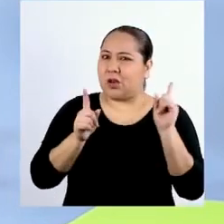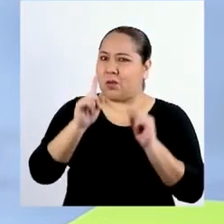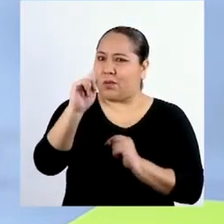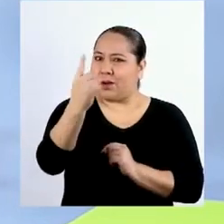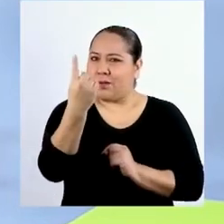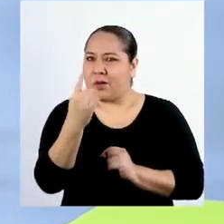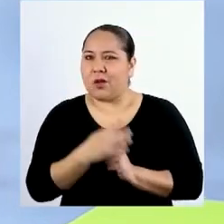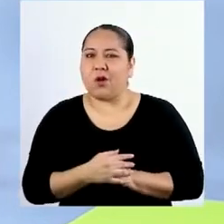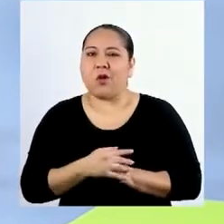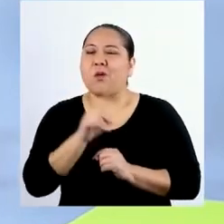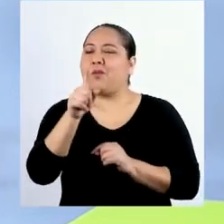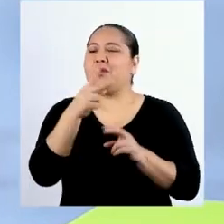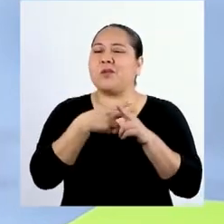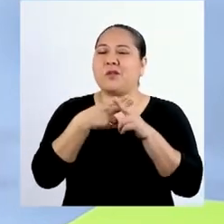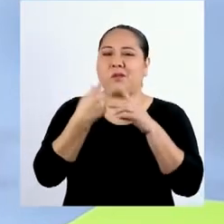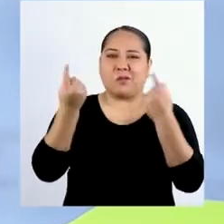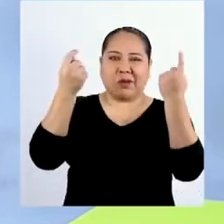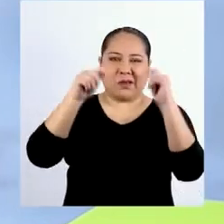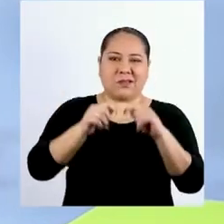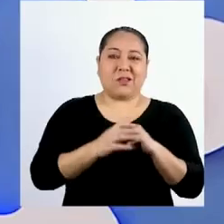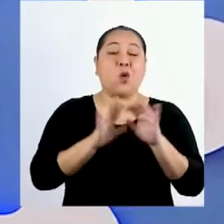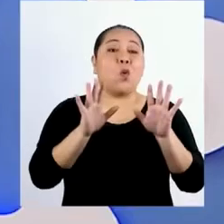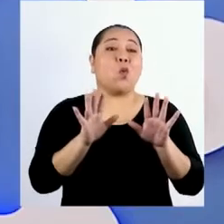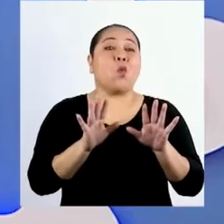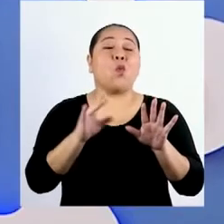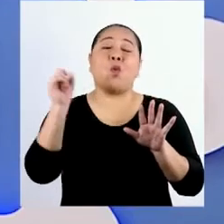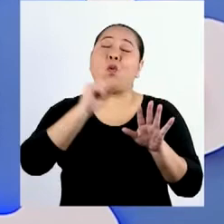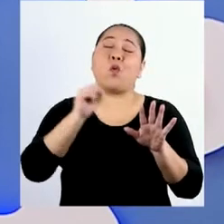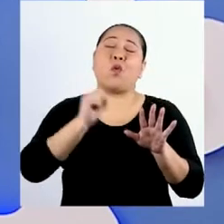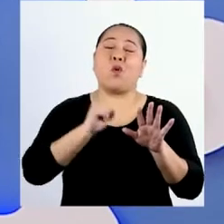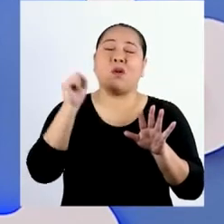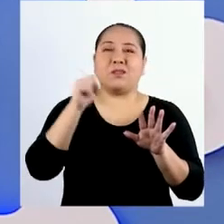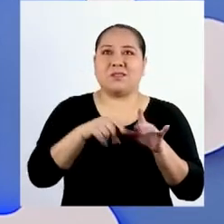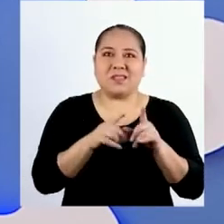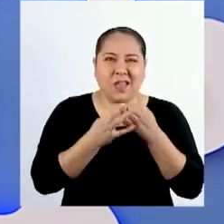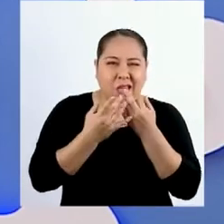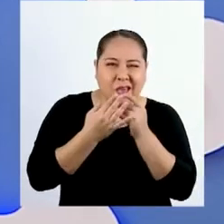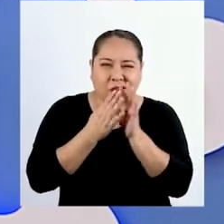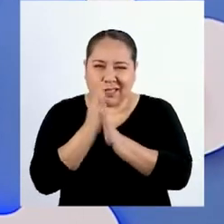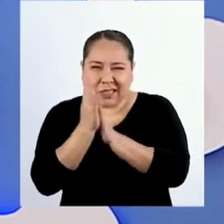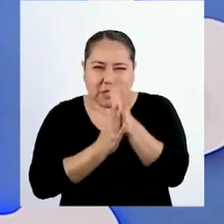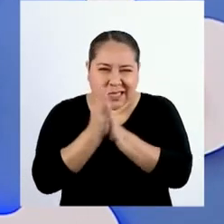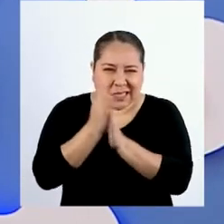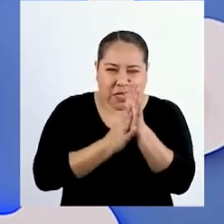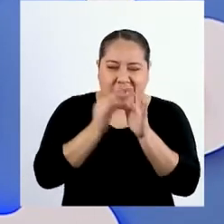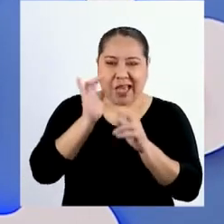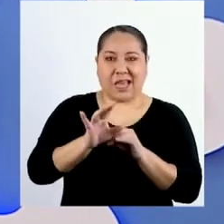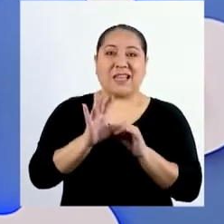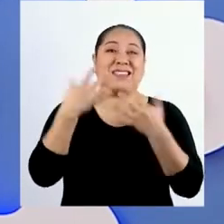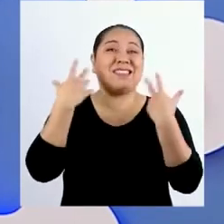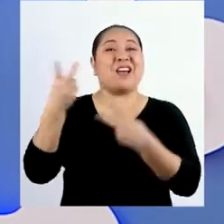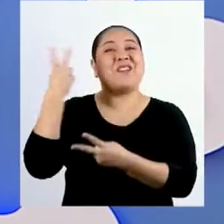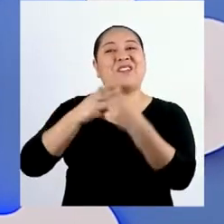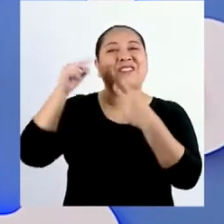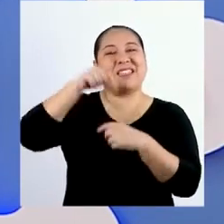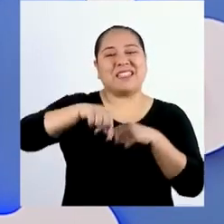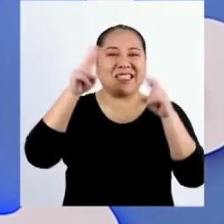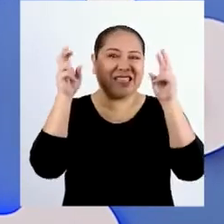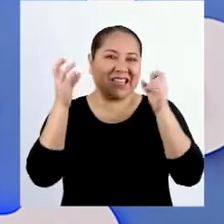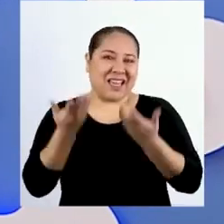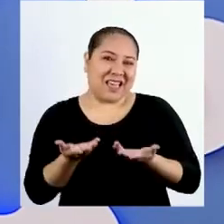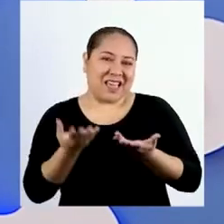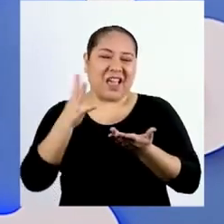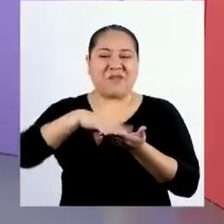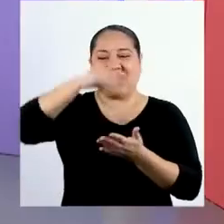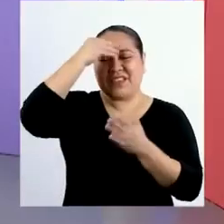primero una pausa. ¡Uh, el suspenso! Está bien. Ya volvemos con este